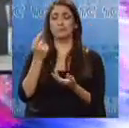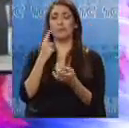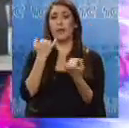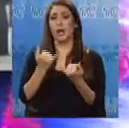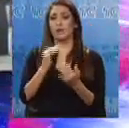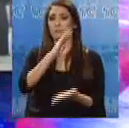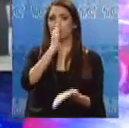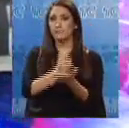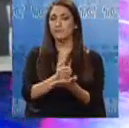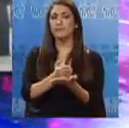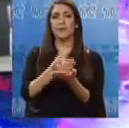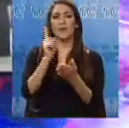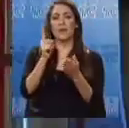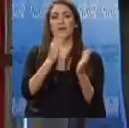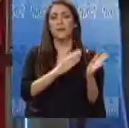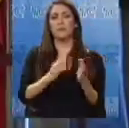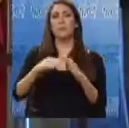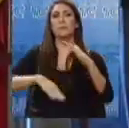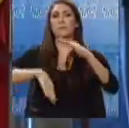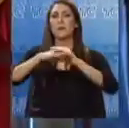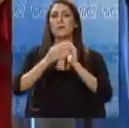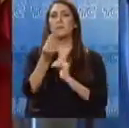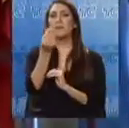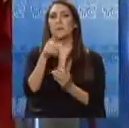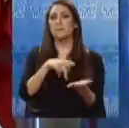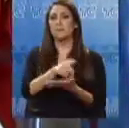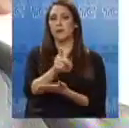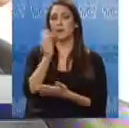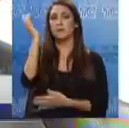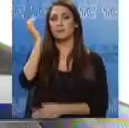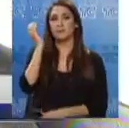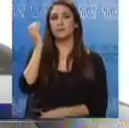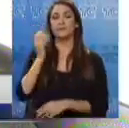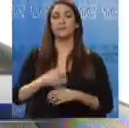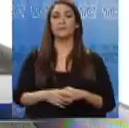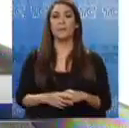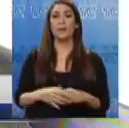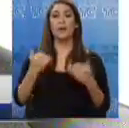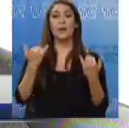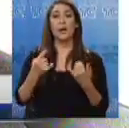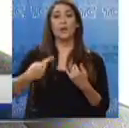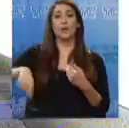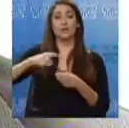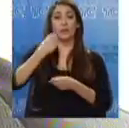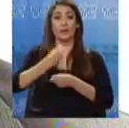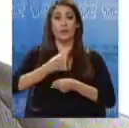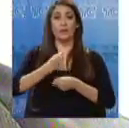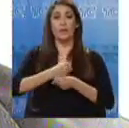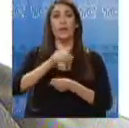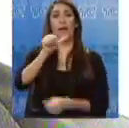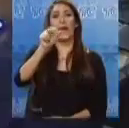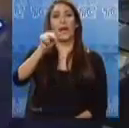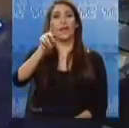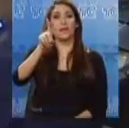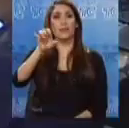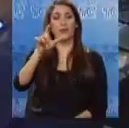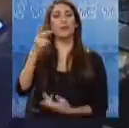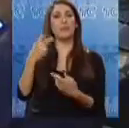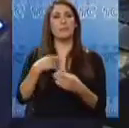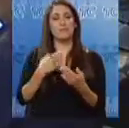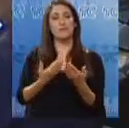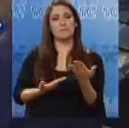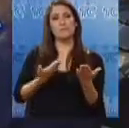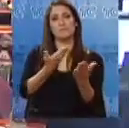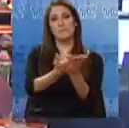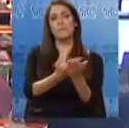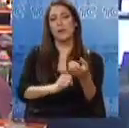pensiones que superen dicho techo. Eso viene en cambio a favor de la tropa también. El Sindicato de Trabajadores de la empresa Andec también apoya el proyecto,